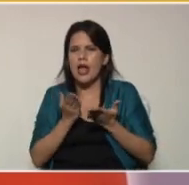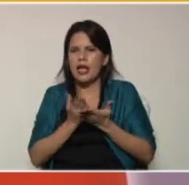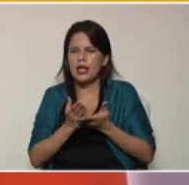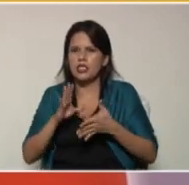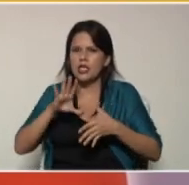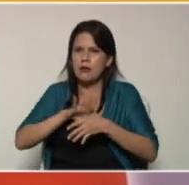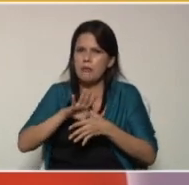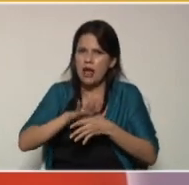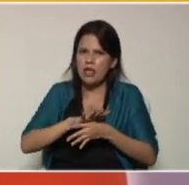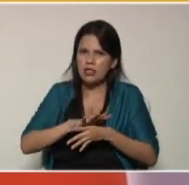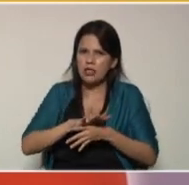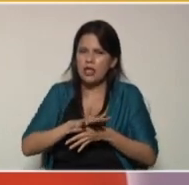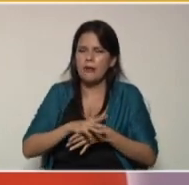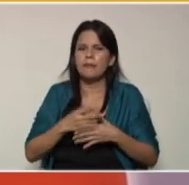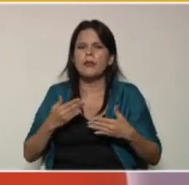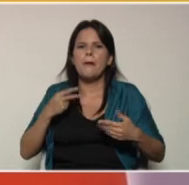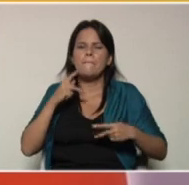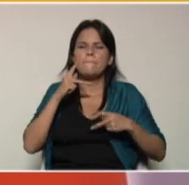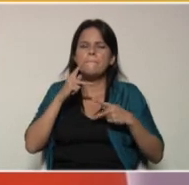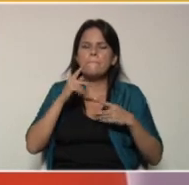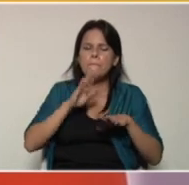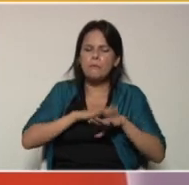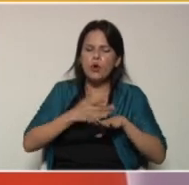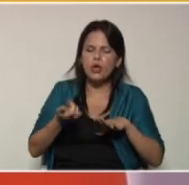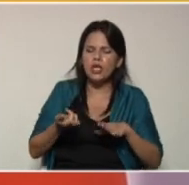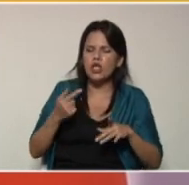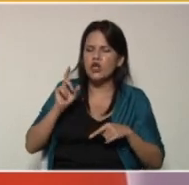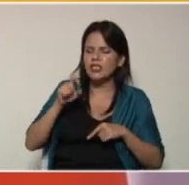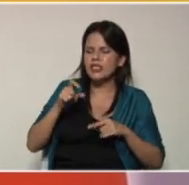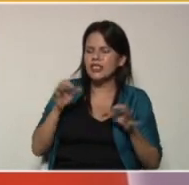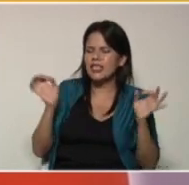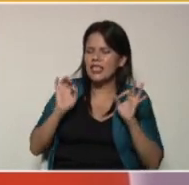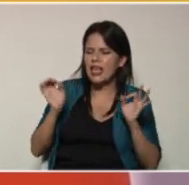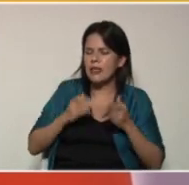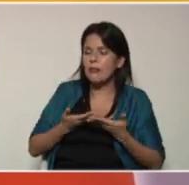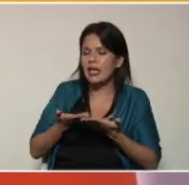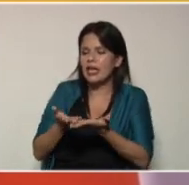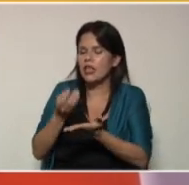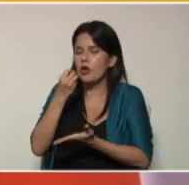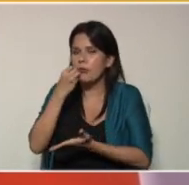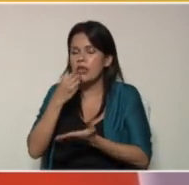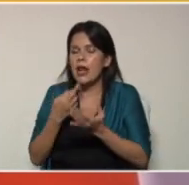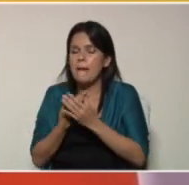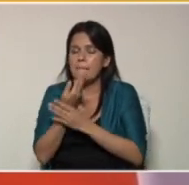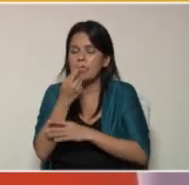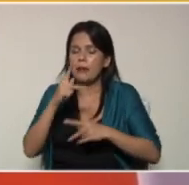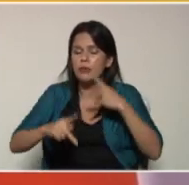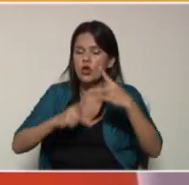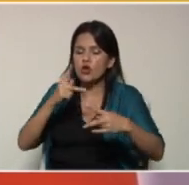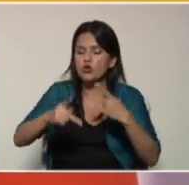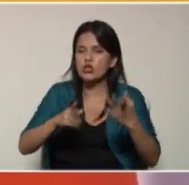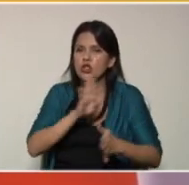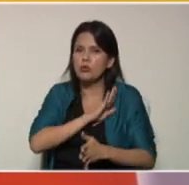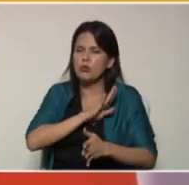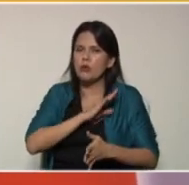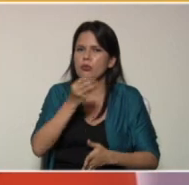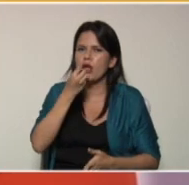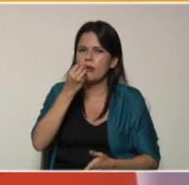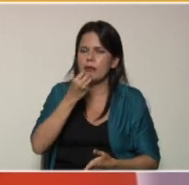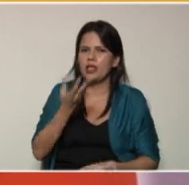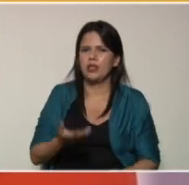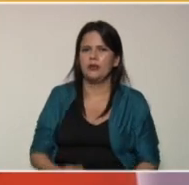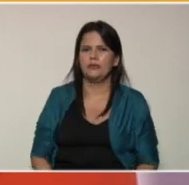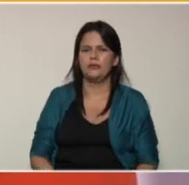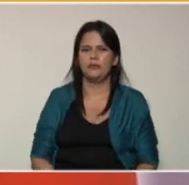porque producen sus propios alimentos. Entonces, los invitamos a observar el siguiente video de la preparación de un compost.